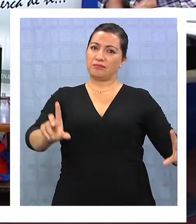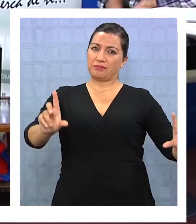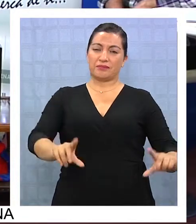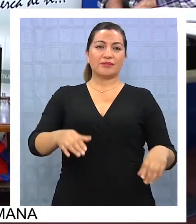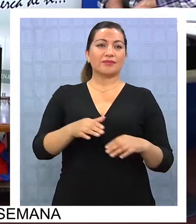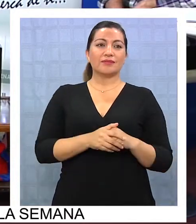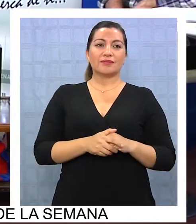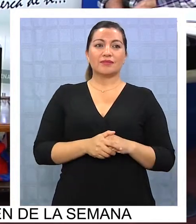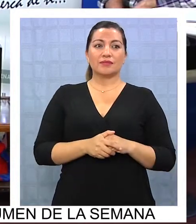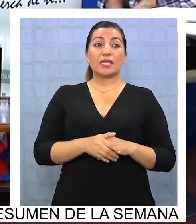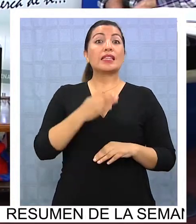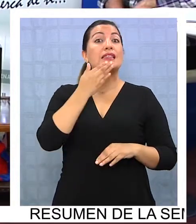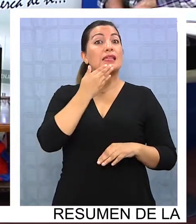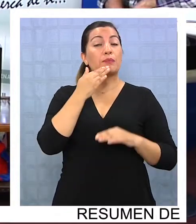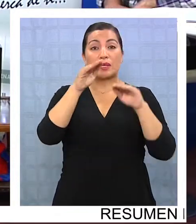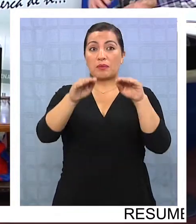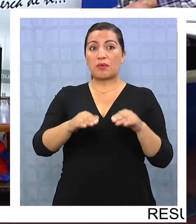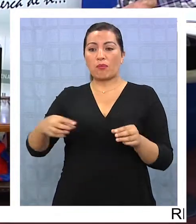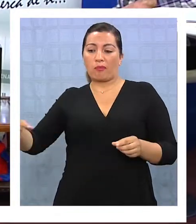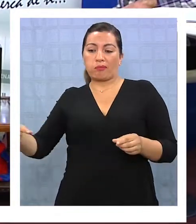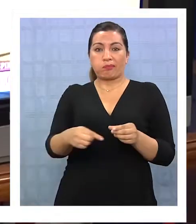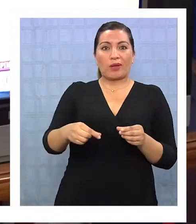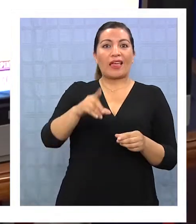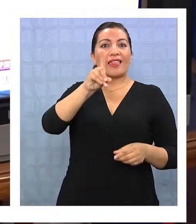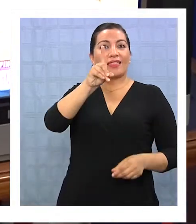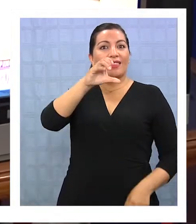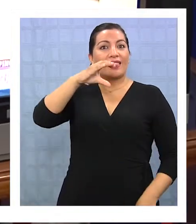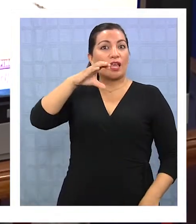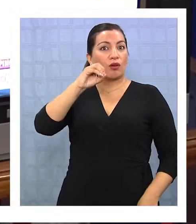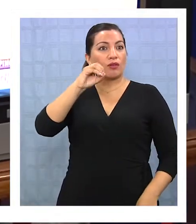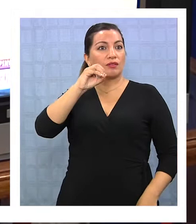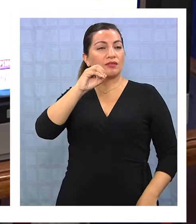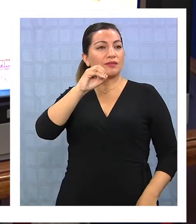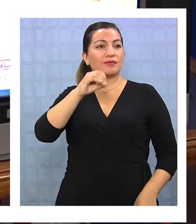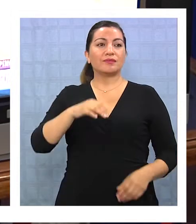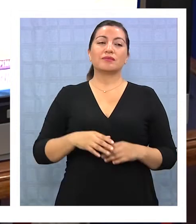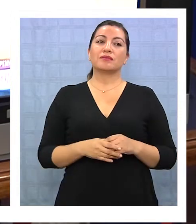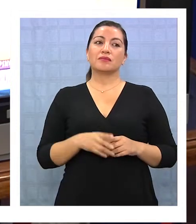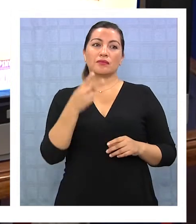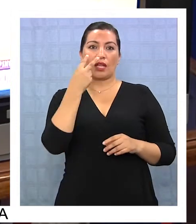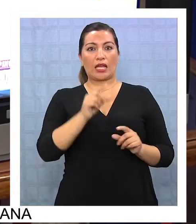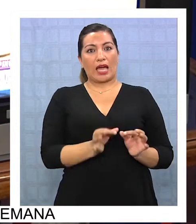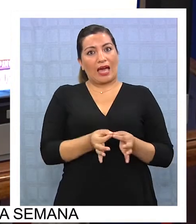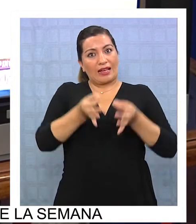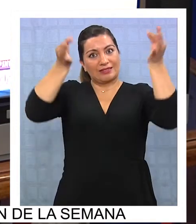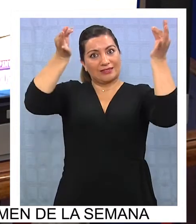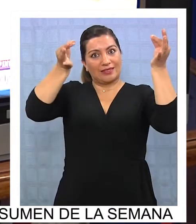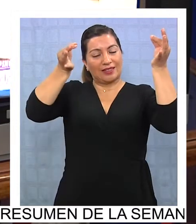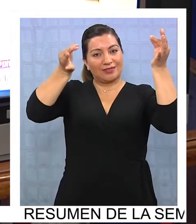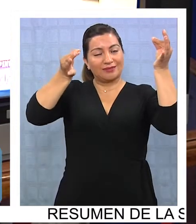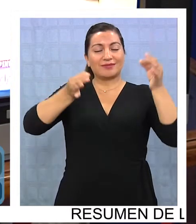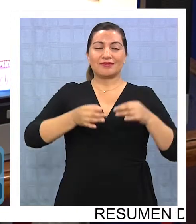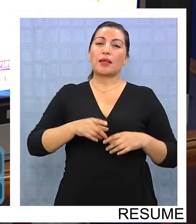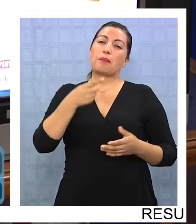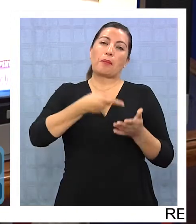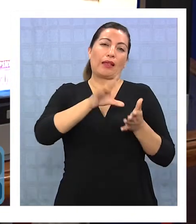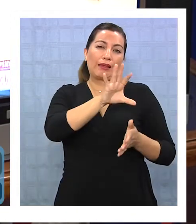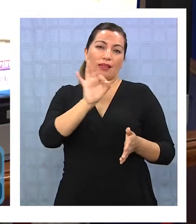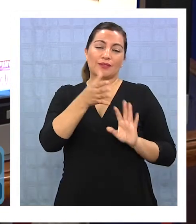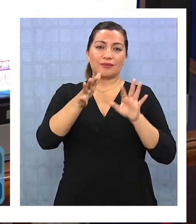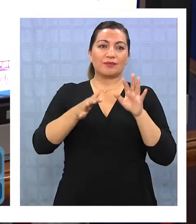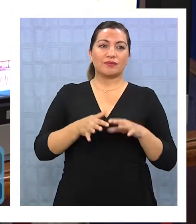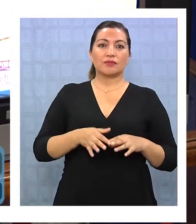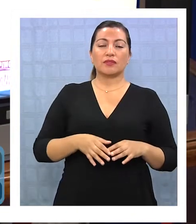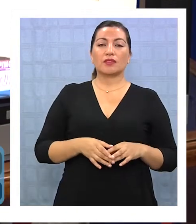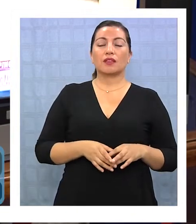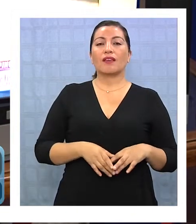este también está con su decodificador. El mismo de este otro. Exacto. Ya, perfecto. Entonces, los televisores que no tienen incorporada la